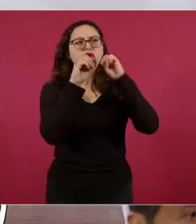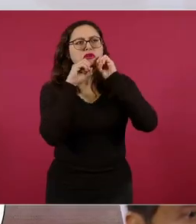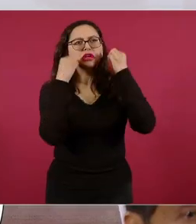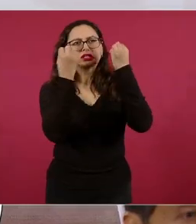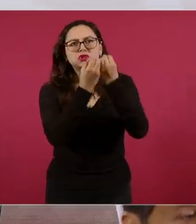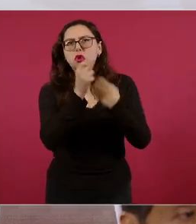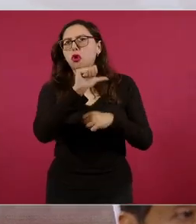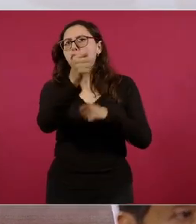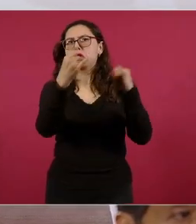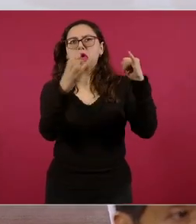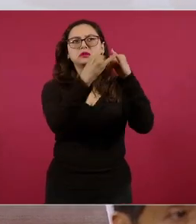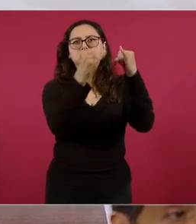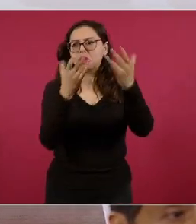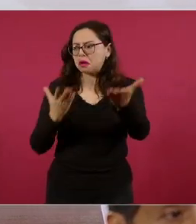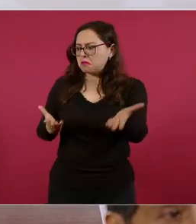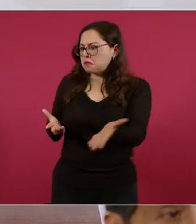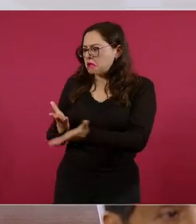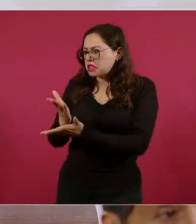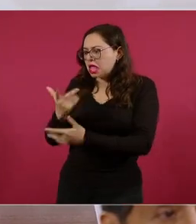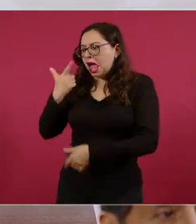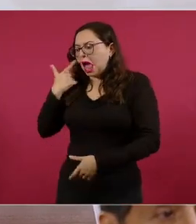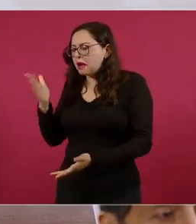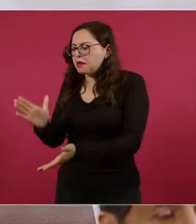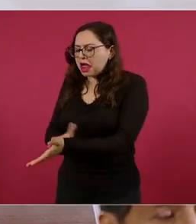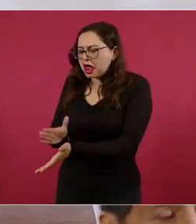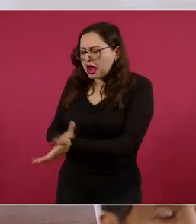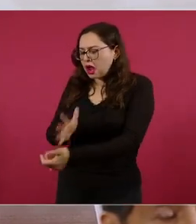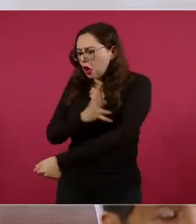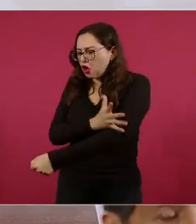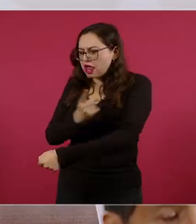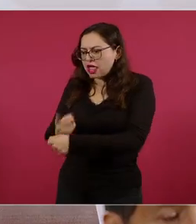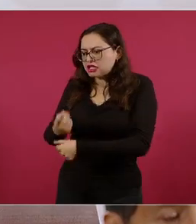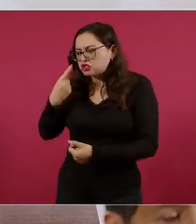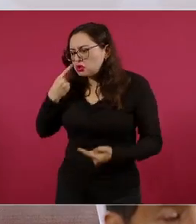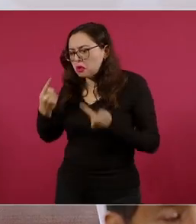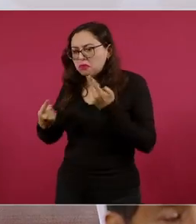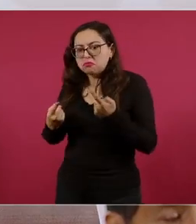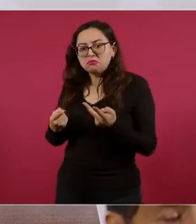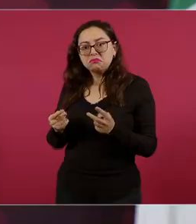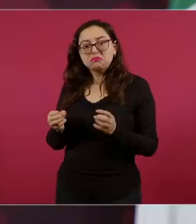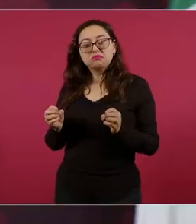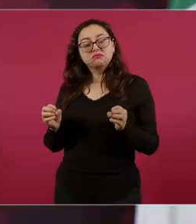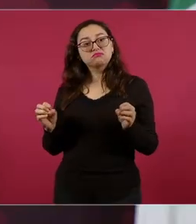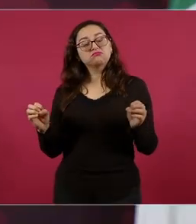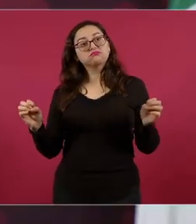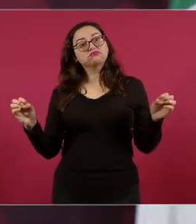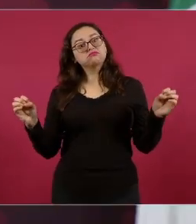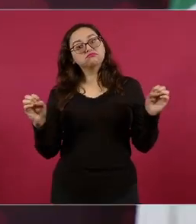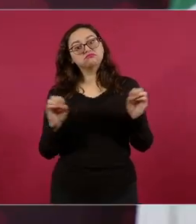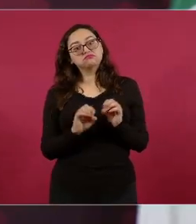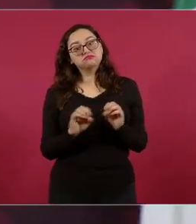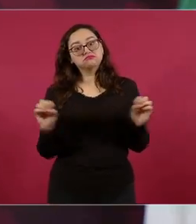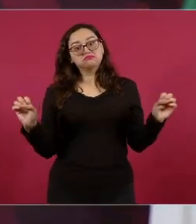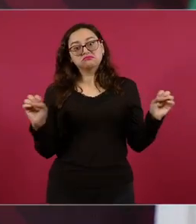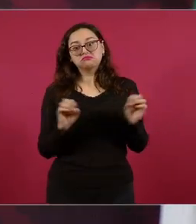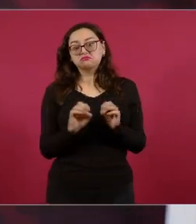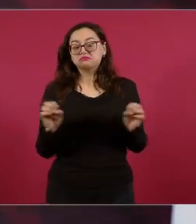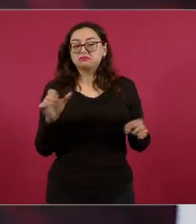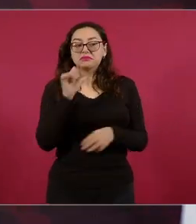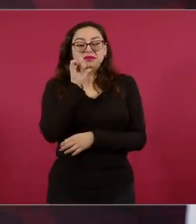transparencia, los corresponsales en ese entonces, ahora ya no,